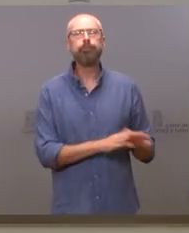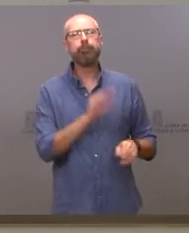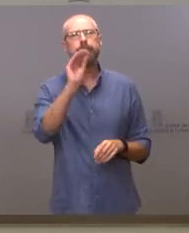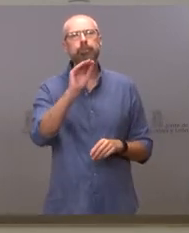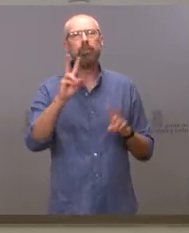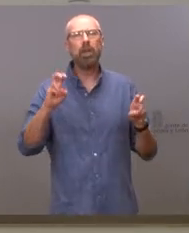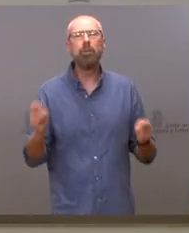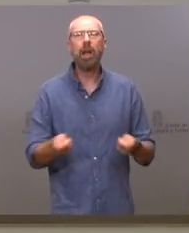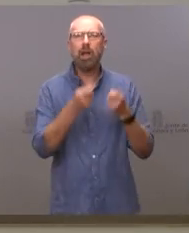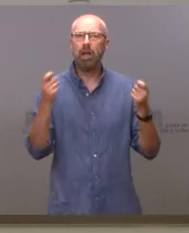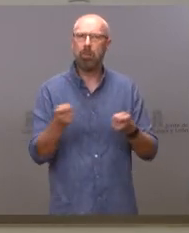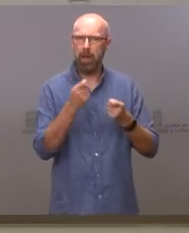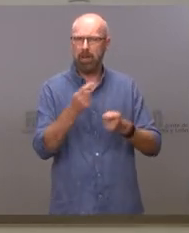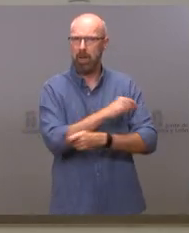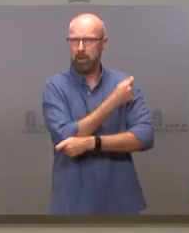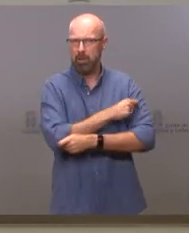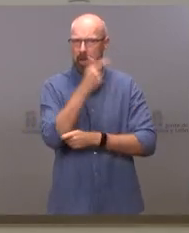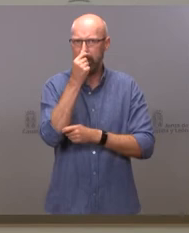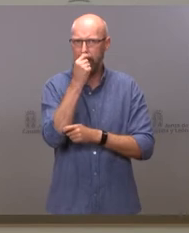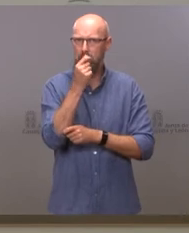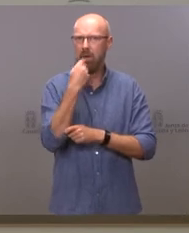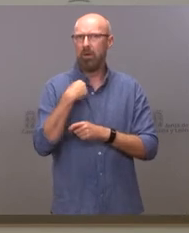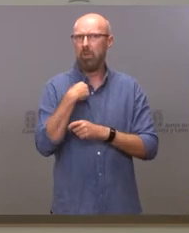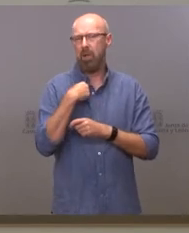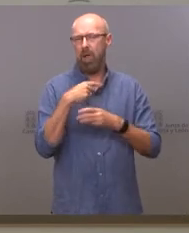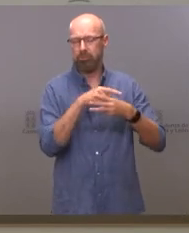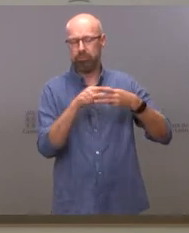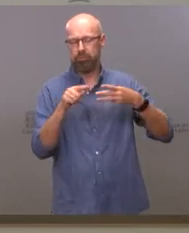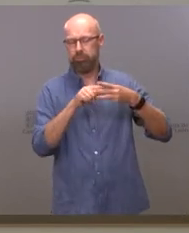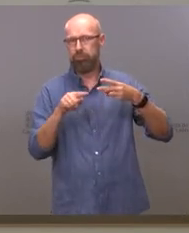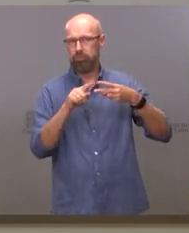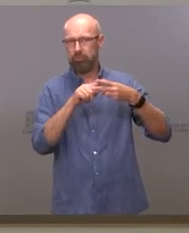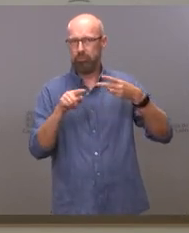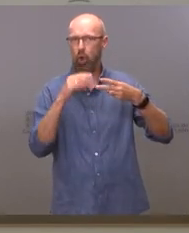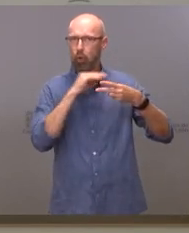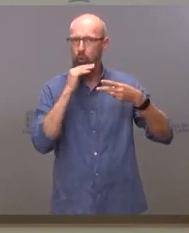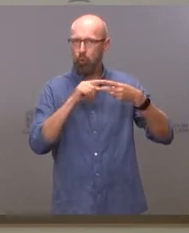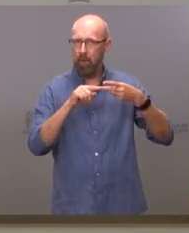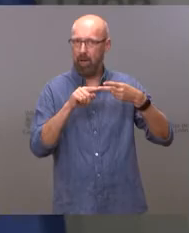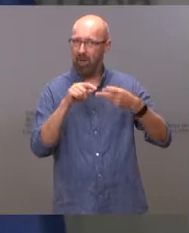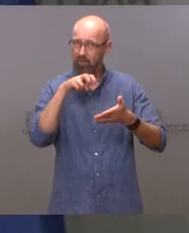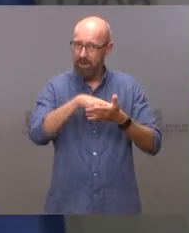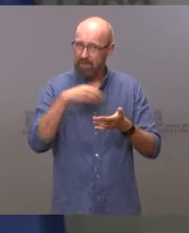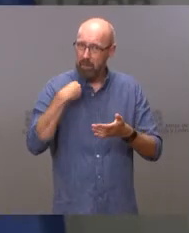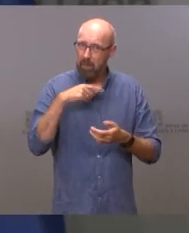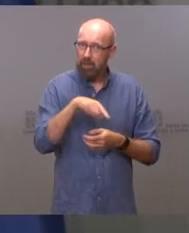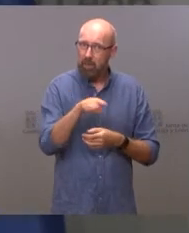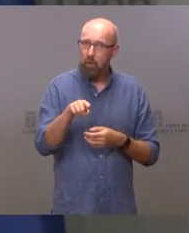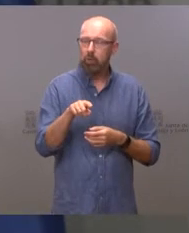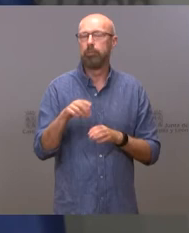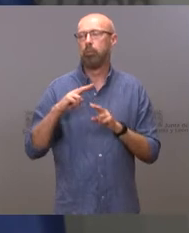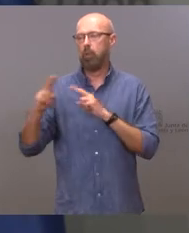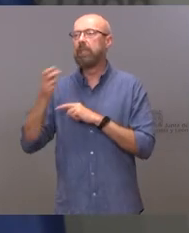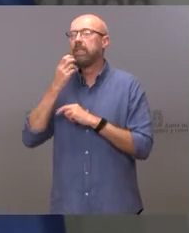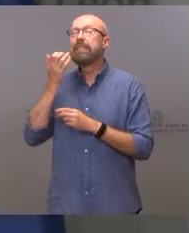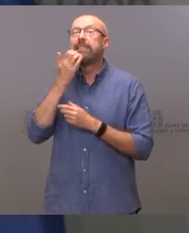comenzado en la primera quincena de octubre. ¿Serían las fechas que manejarían ustedes para este año también? Sí, los suministros. El problema es un problema de